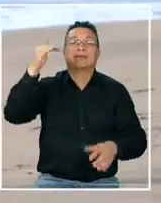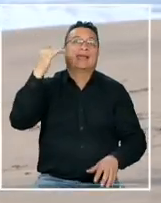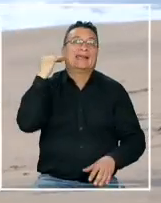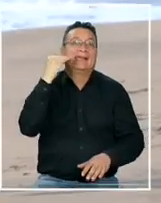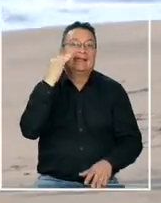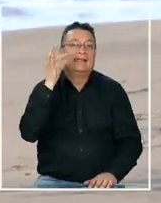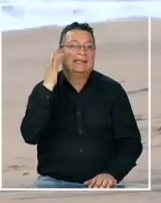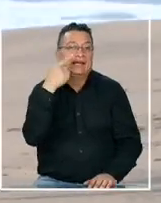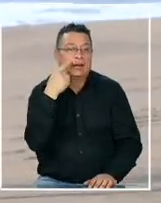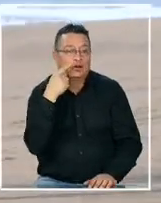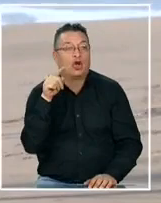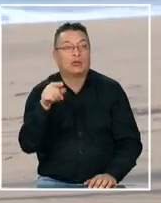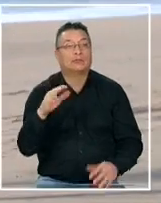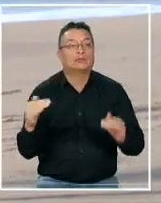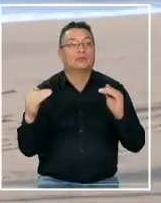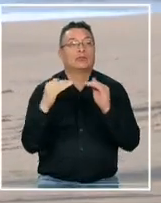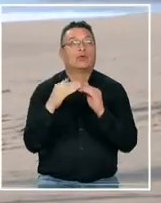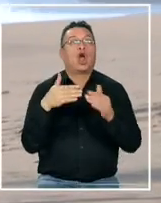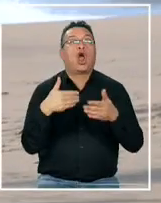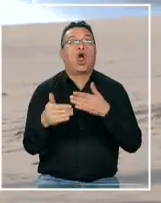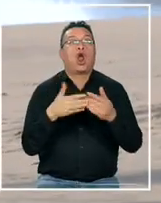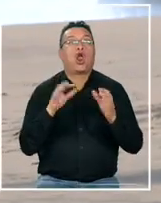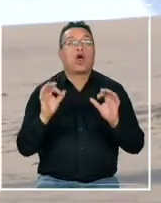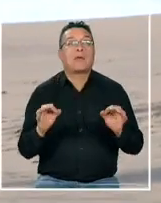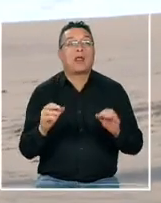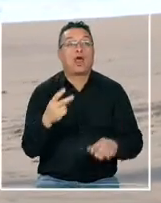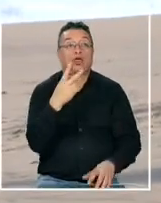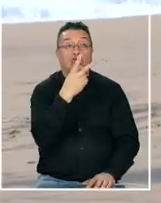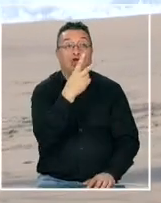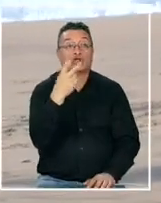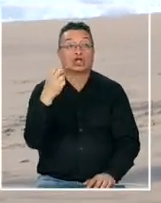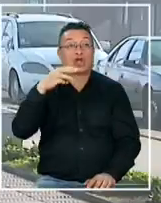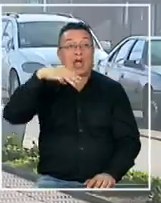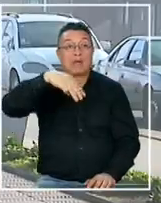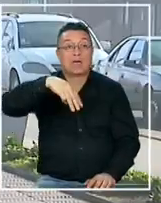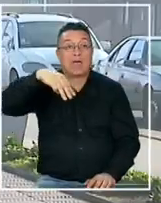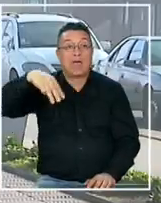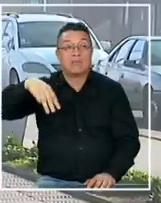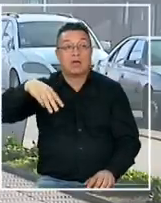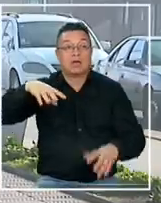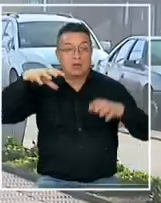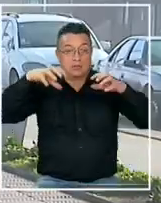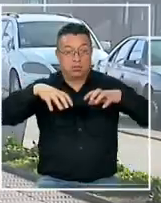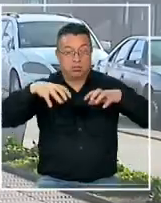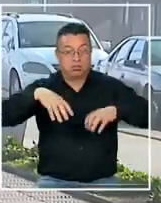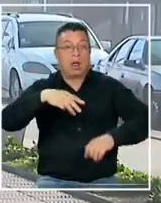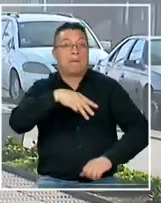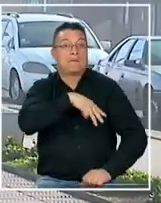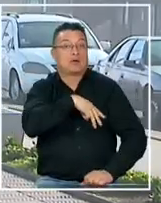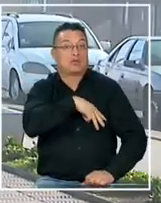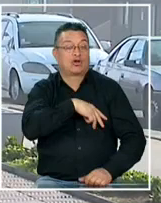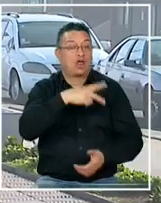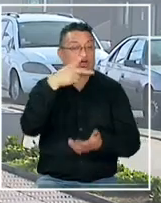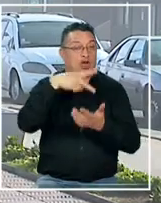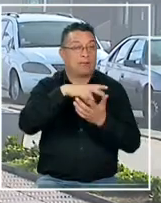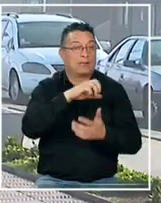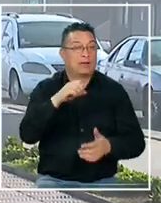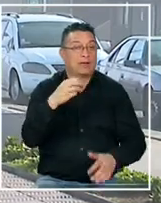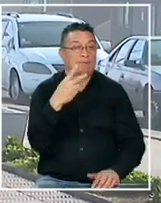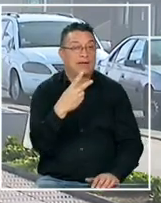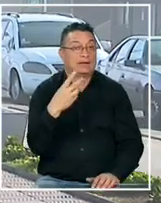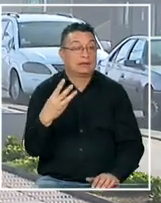precipitaciones sean acordes a un periodo normal 200 milímetros caerían en toda la región metropolitana durante el 2023